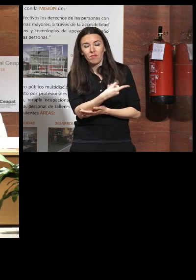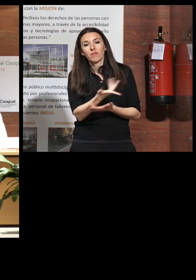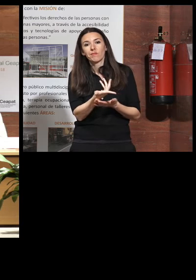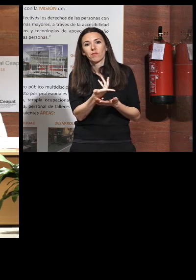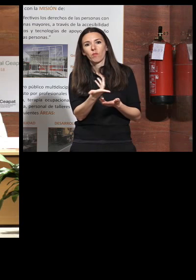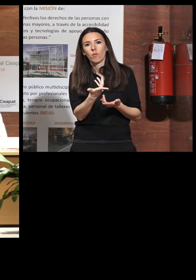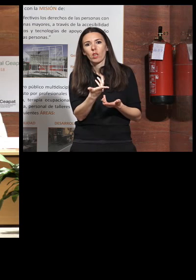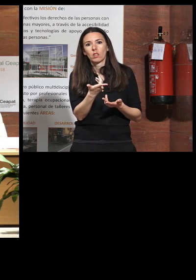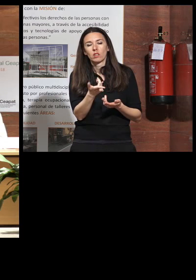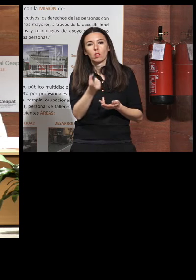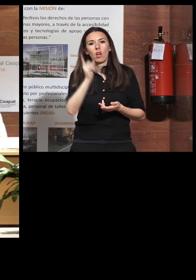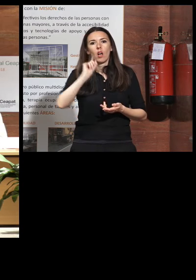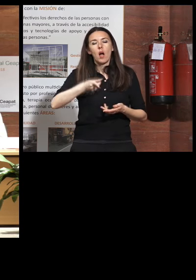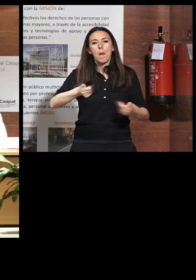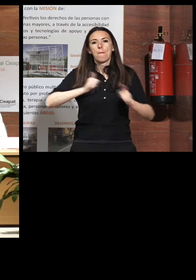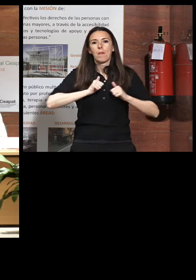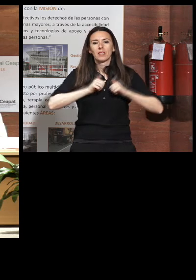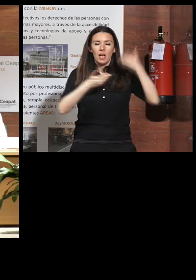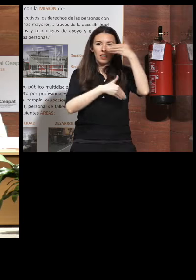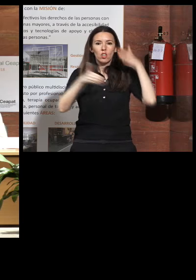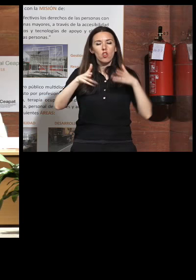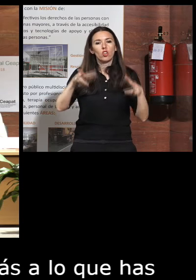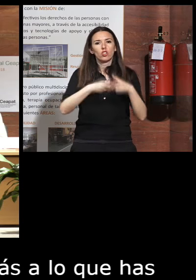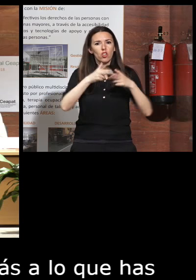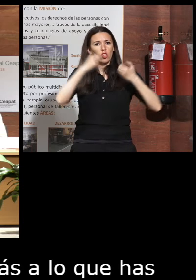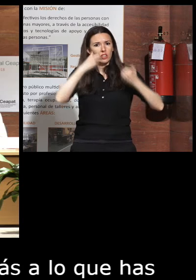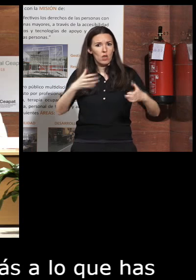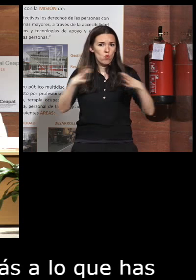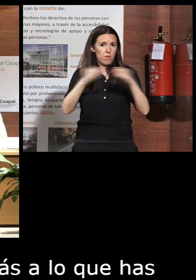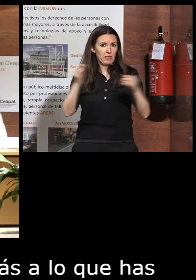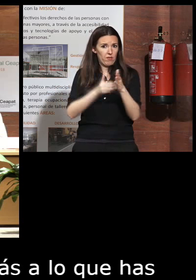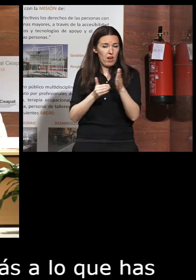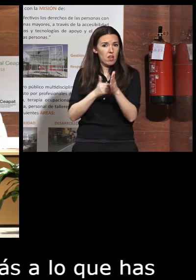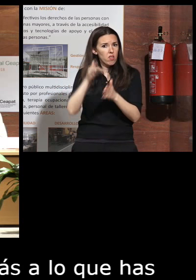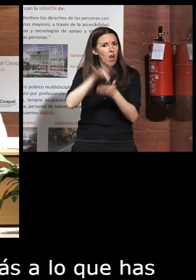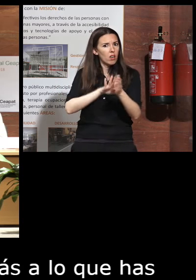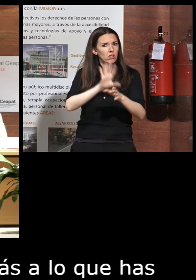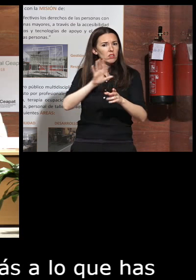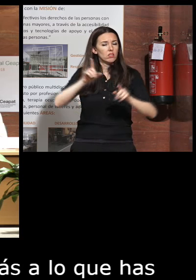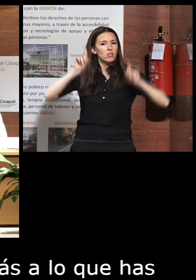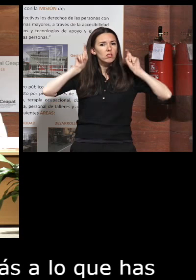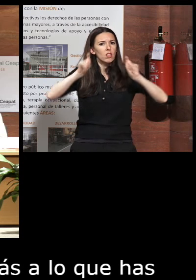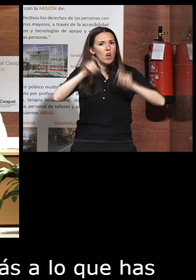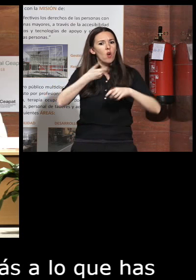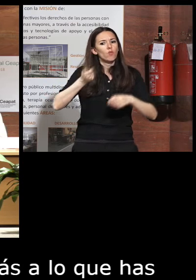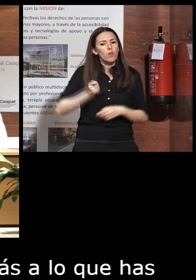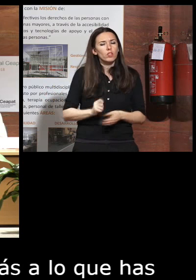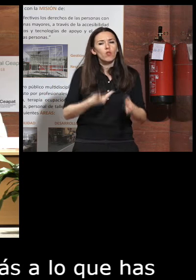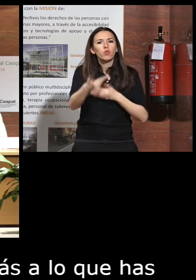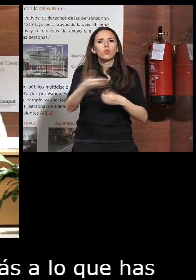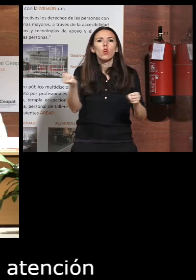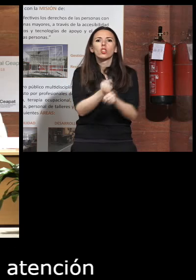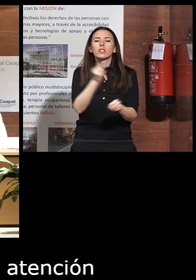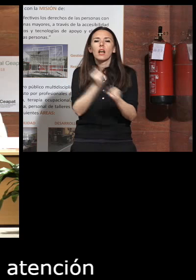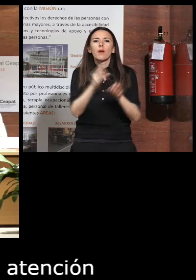yo he dirigido el máster de atención sociosanitaria en dependencia de la Universidad de Valencia que forma profesionales que van a trabajar con personas